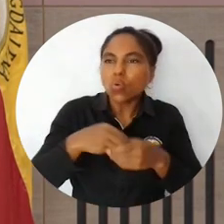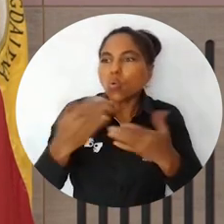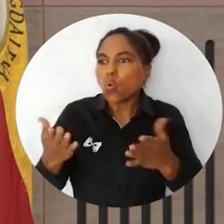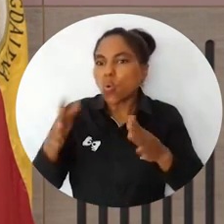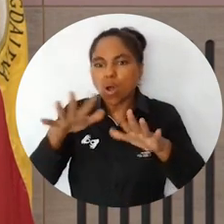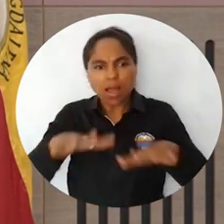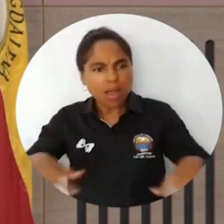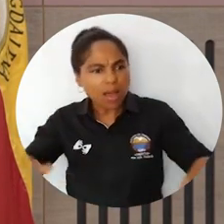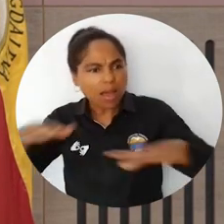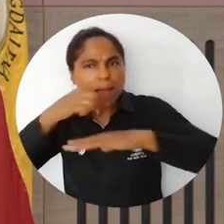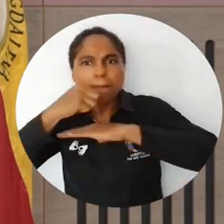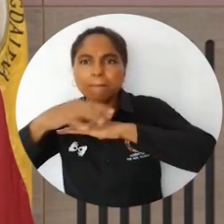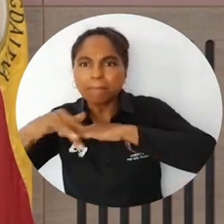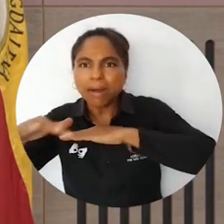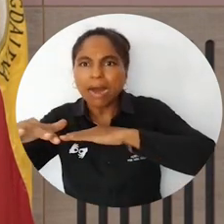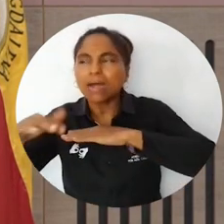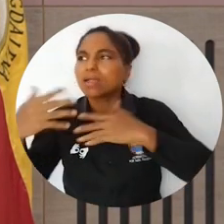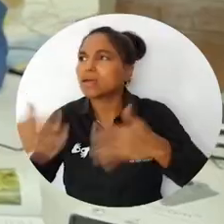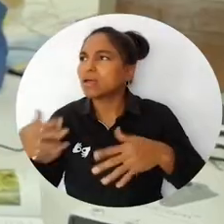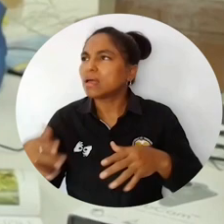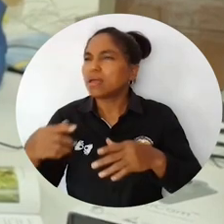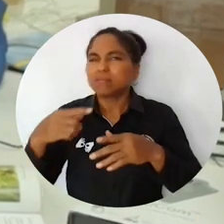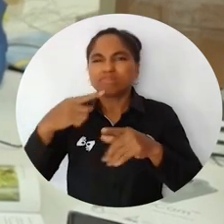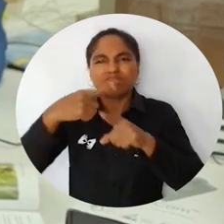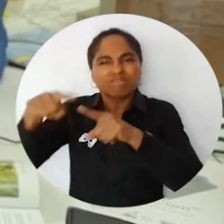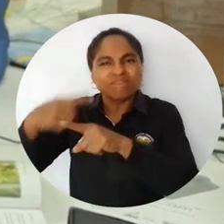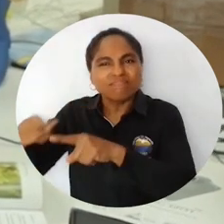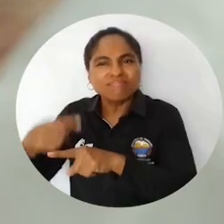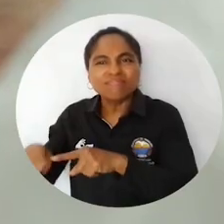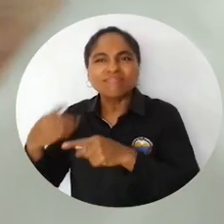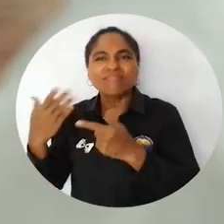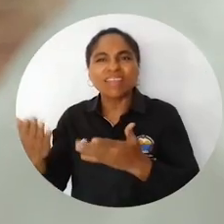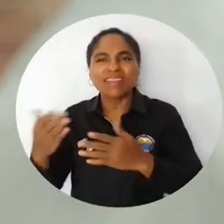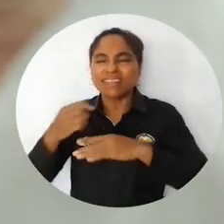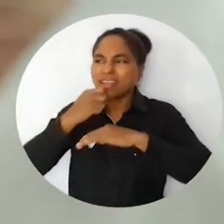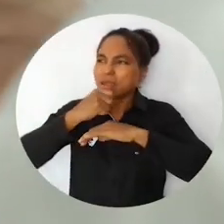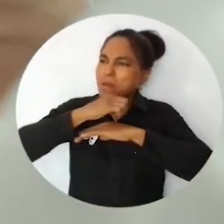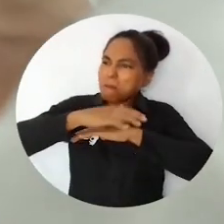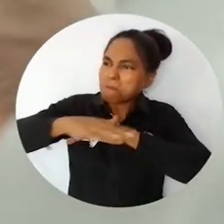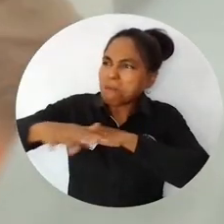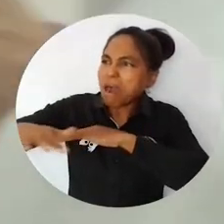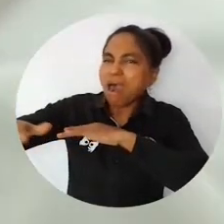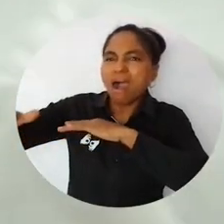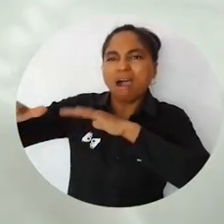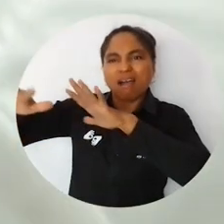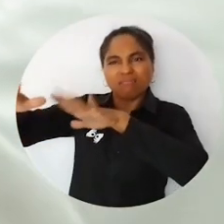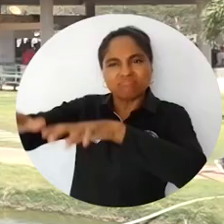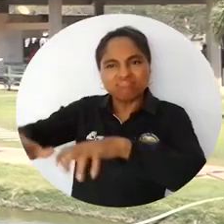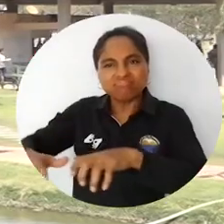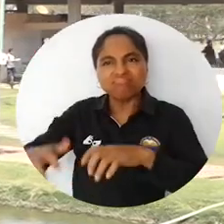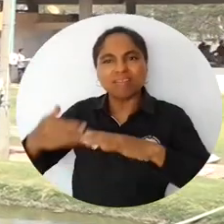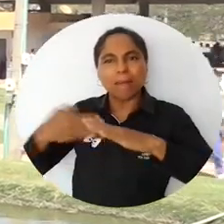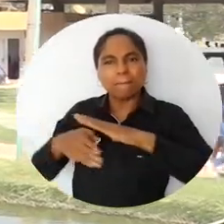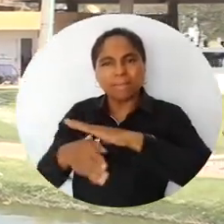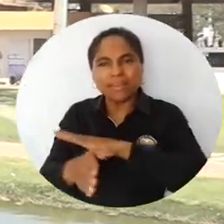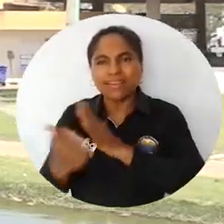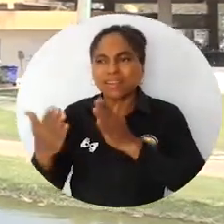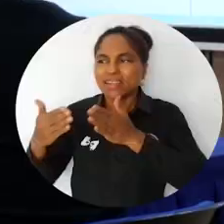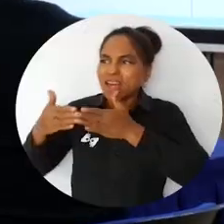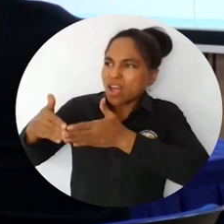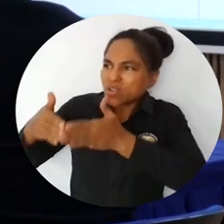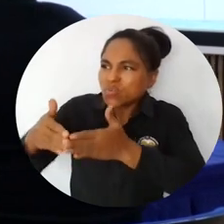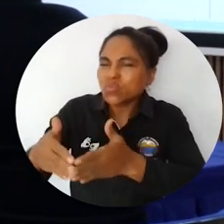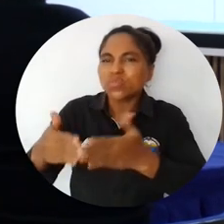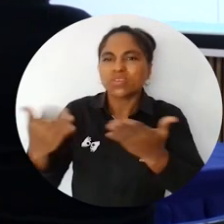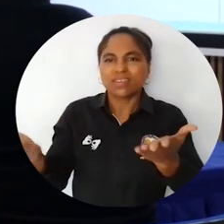que entiende el mar en sus complejidades, que entiende el mar como el conjunto de usos que comprenden no solamente la parte de recursos biológicos,